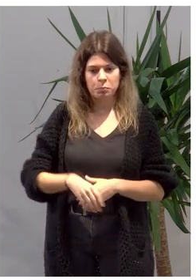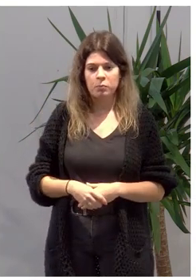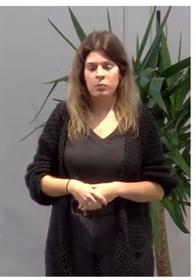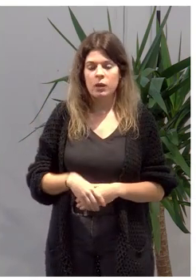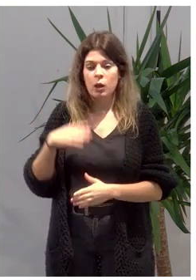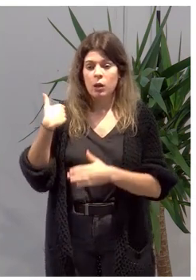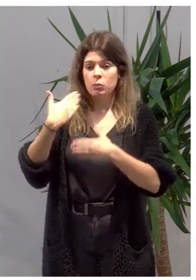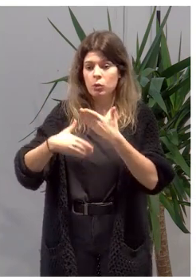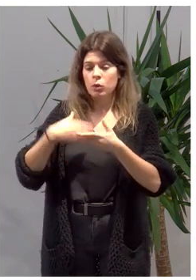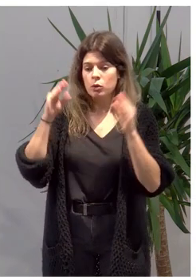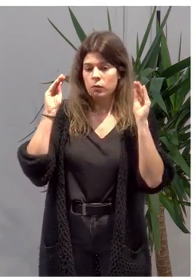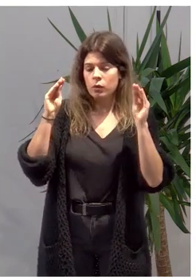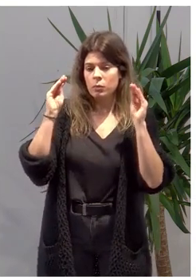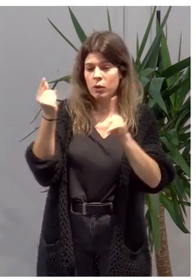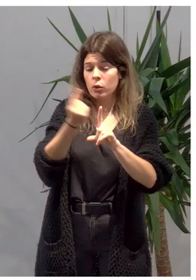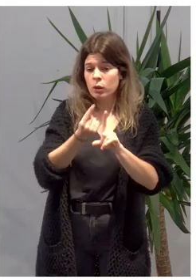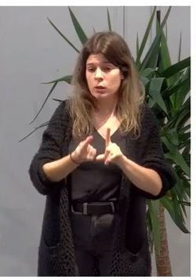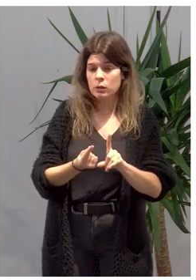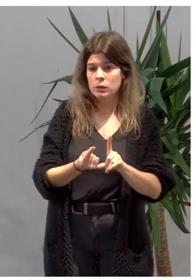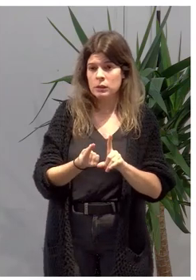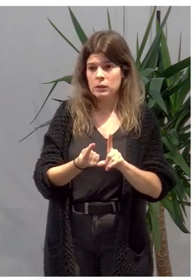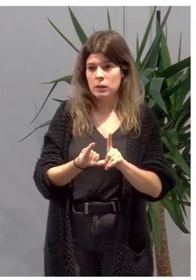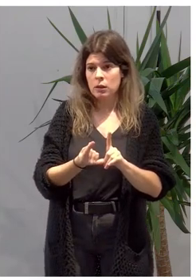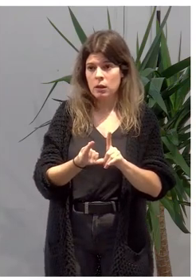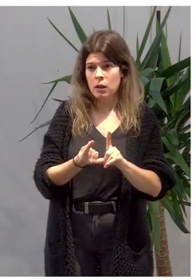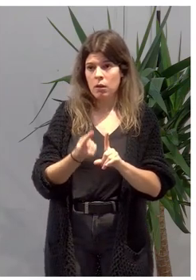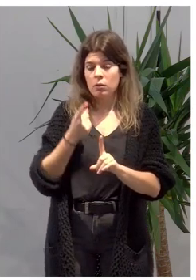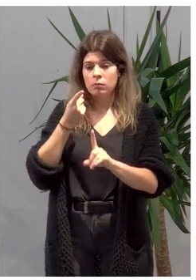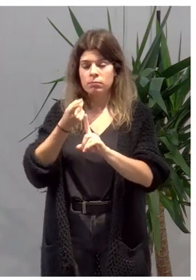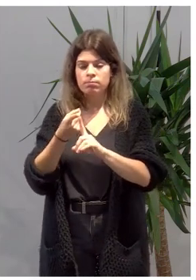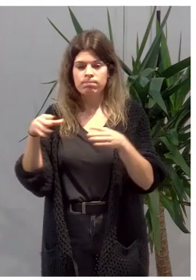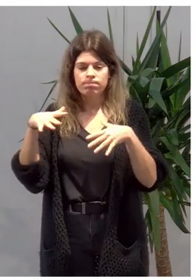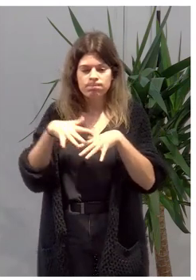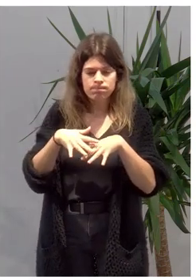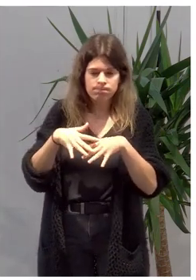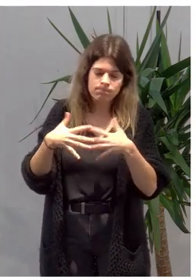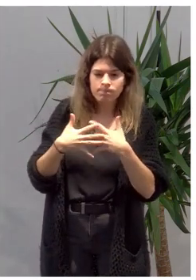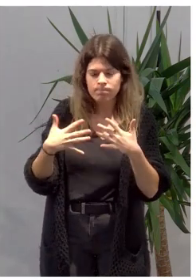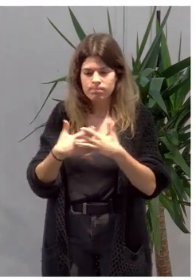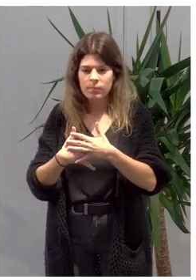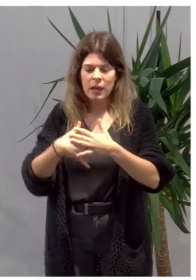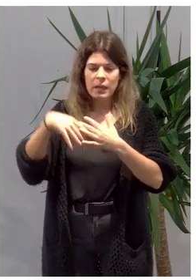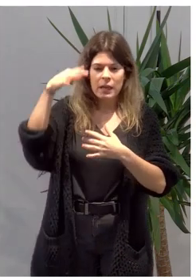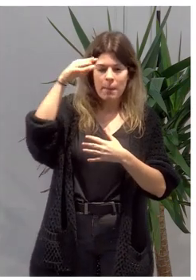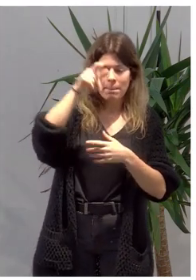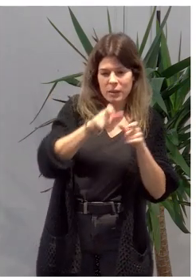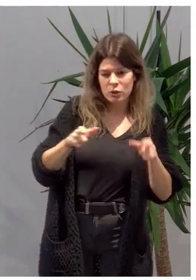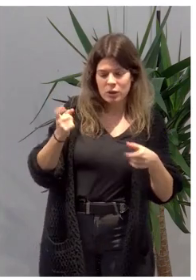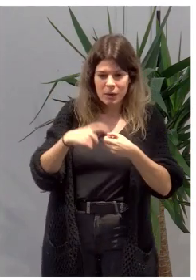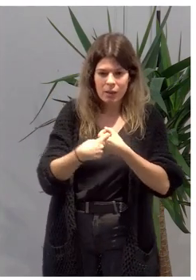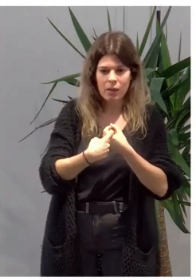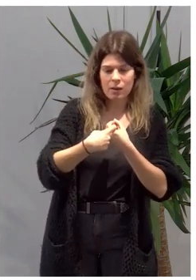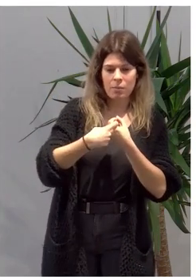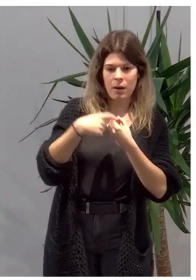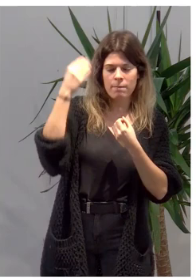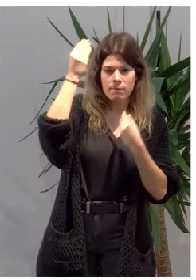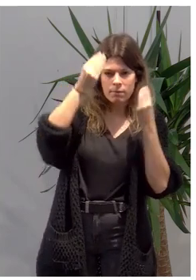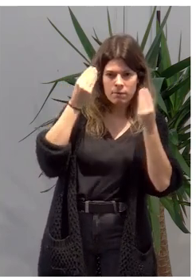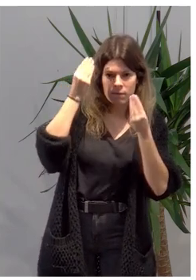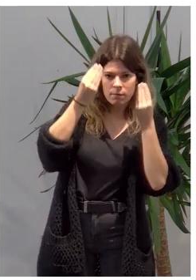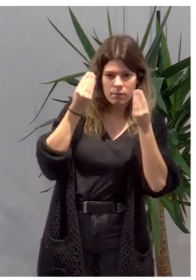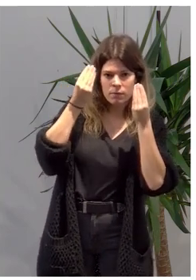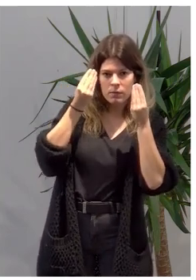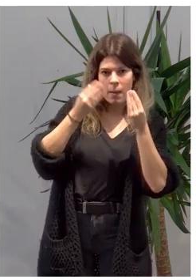de formación está diseñado para integrar la reflexión de los que participáis sobre sus